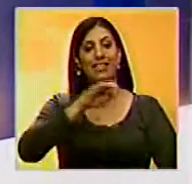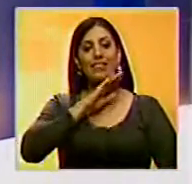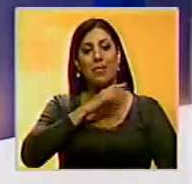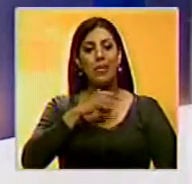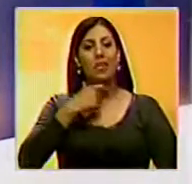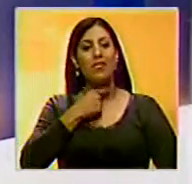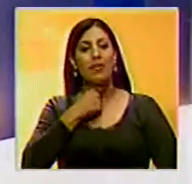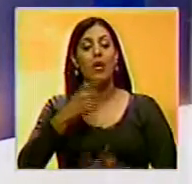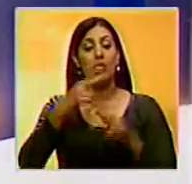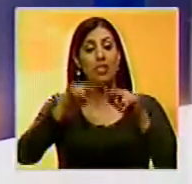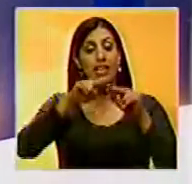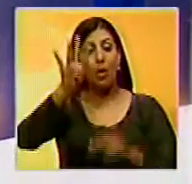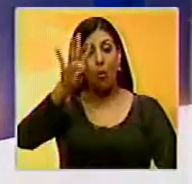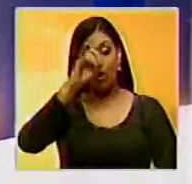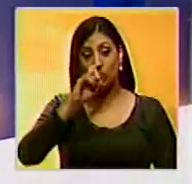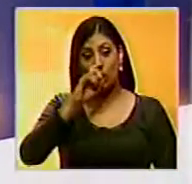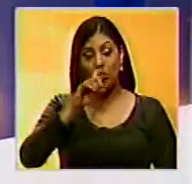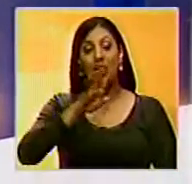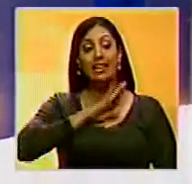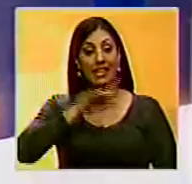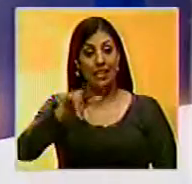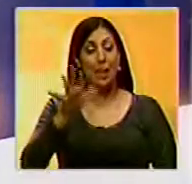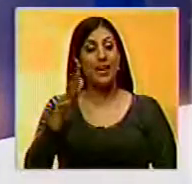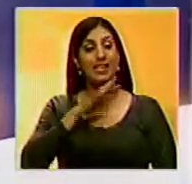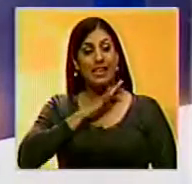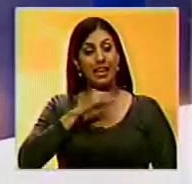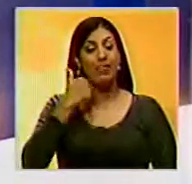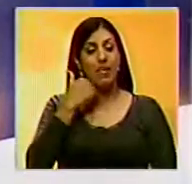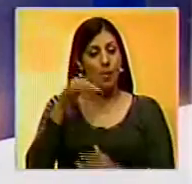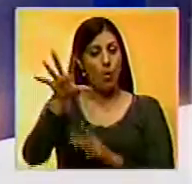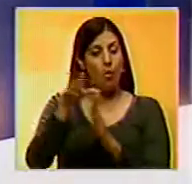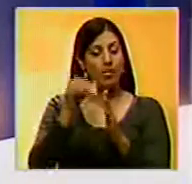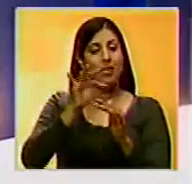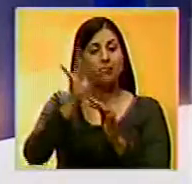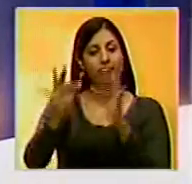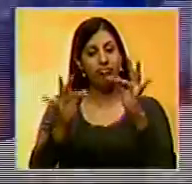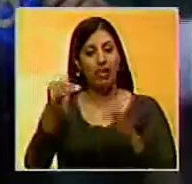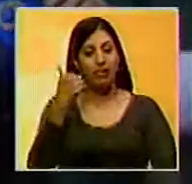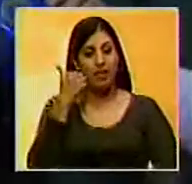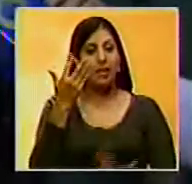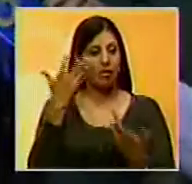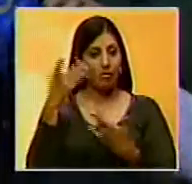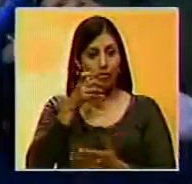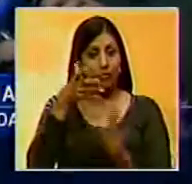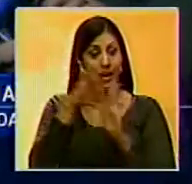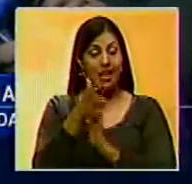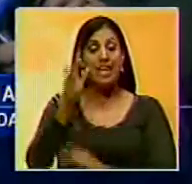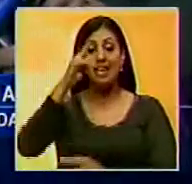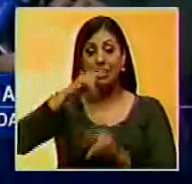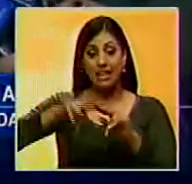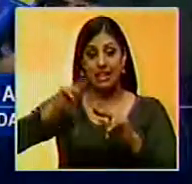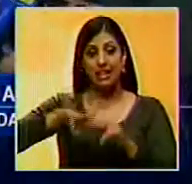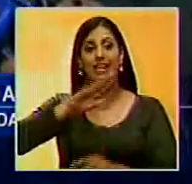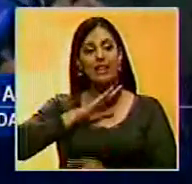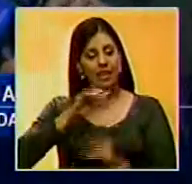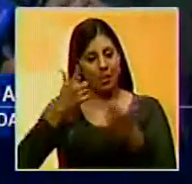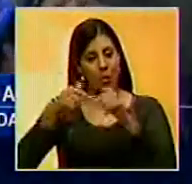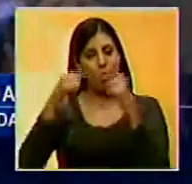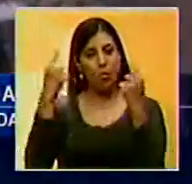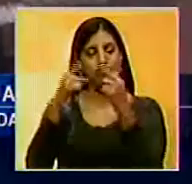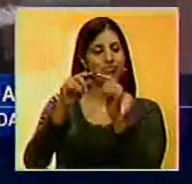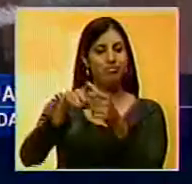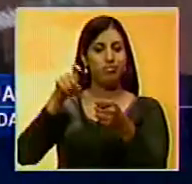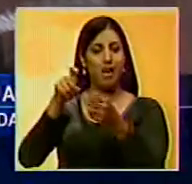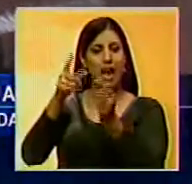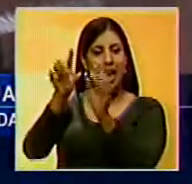difteria en una niña de cuatro años, quien presentó los síntomas similares de la enfermedad. Martínez manifestó que la infante se encuentra recluida y